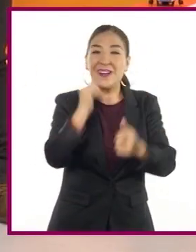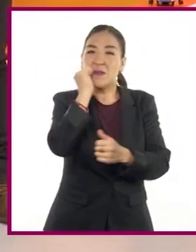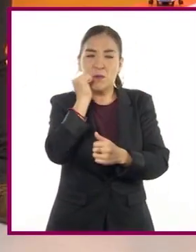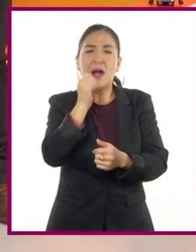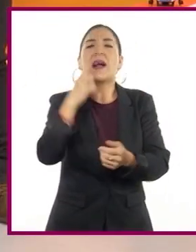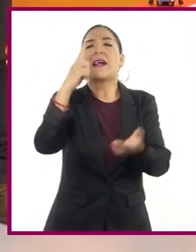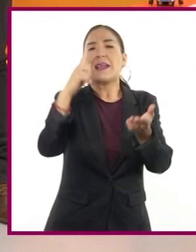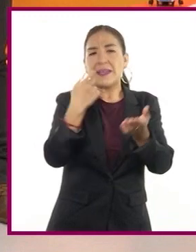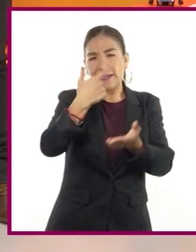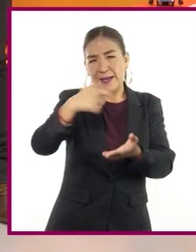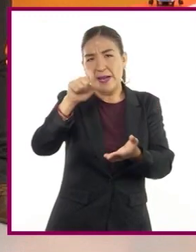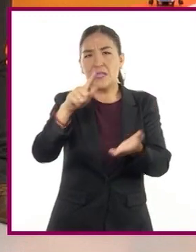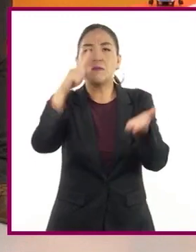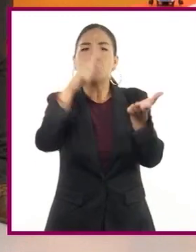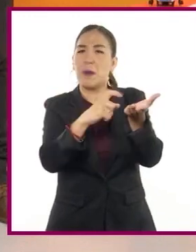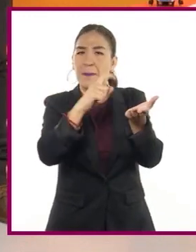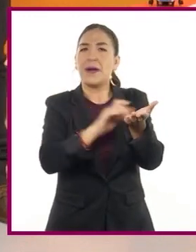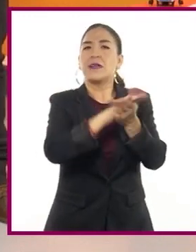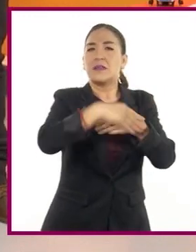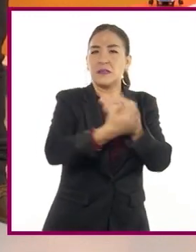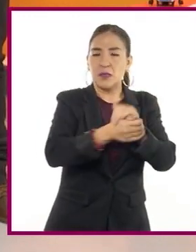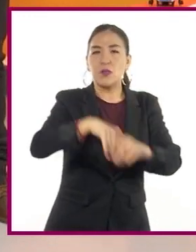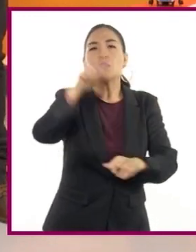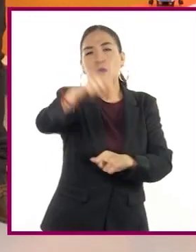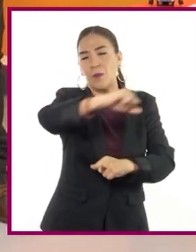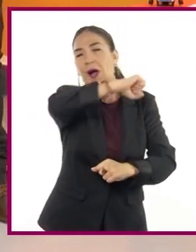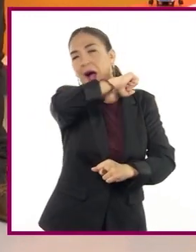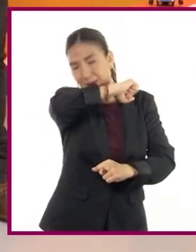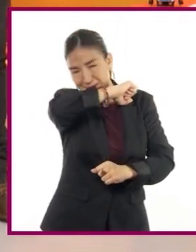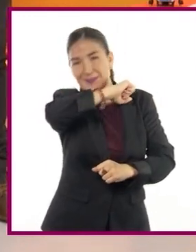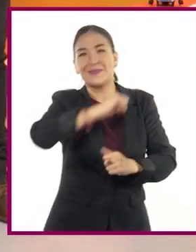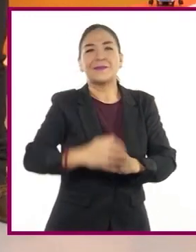usen gel antibacterial y utilicen el estornudo de etiqueta.